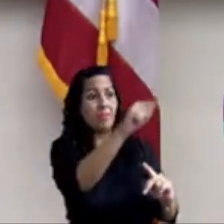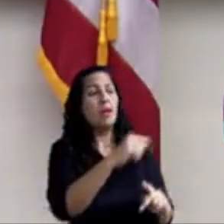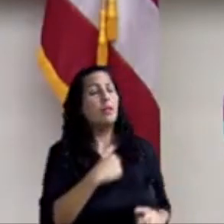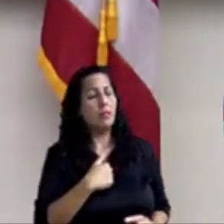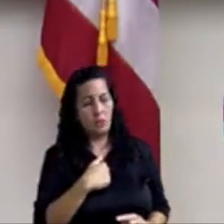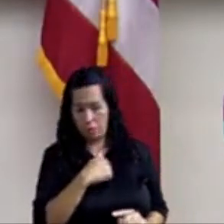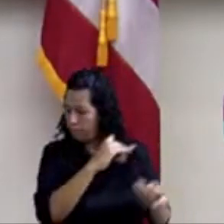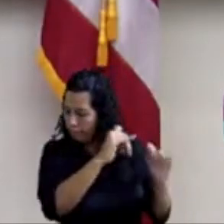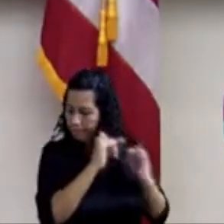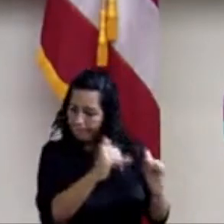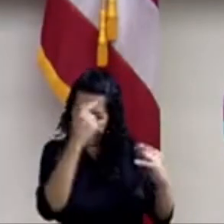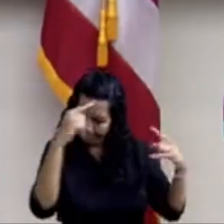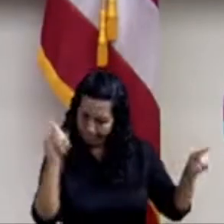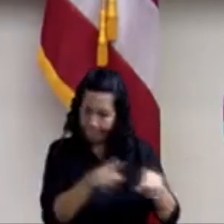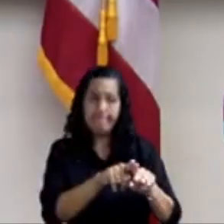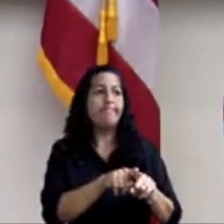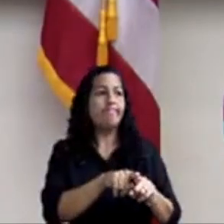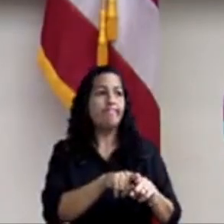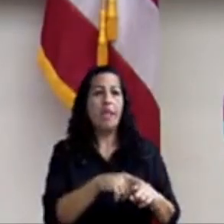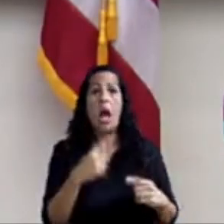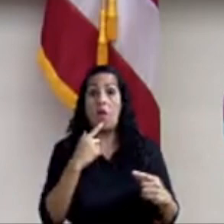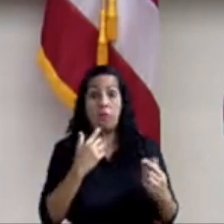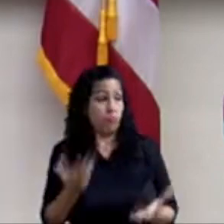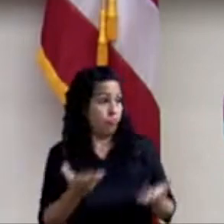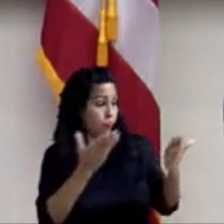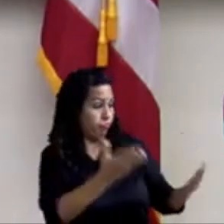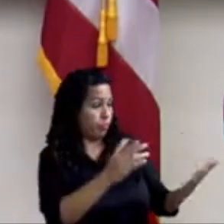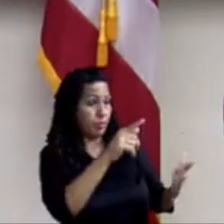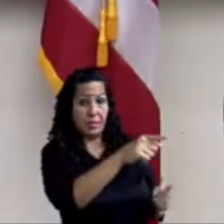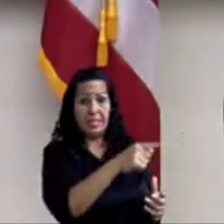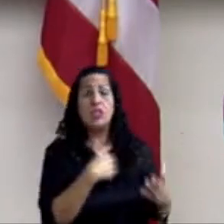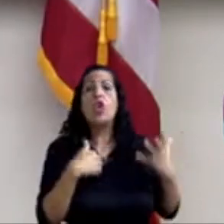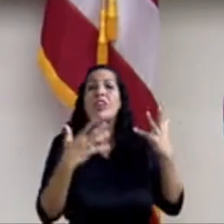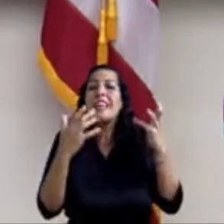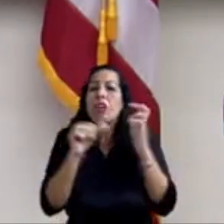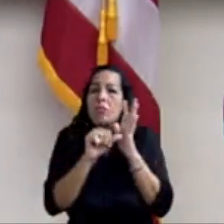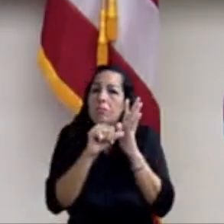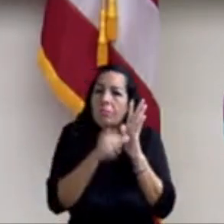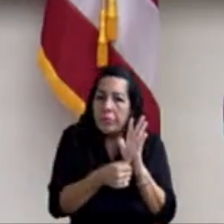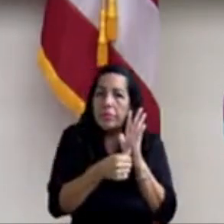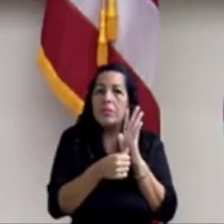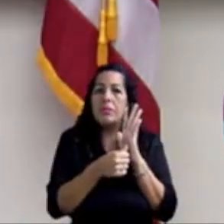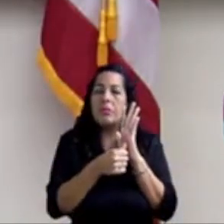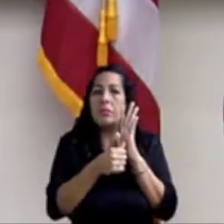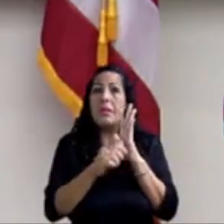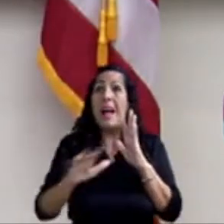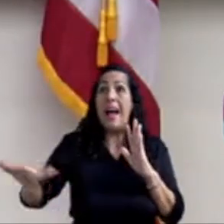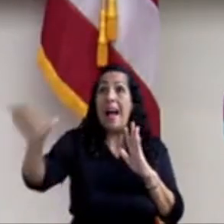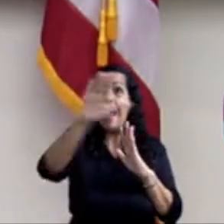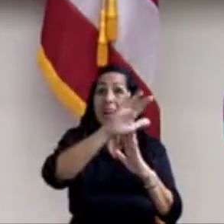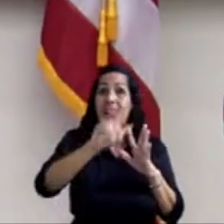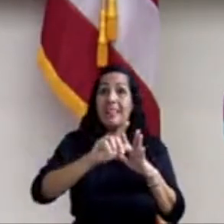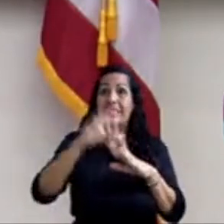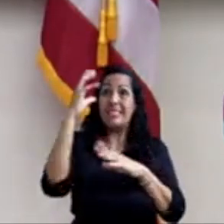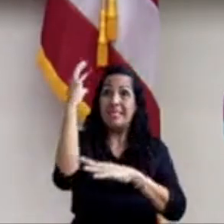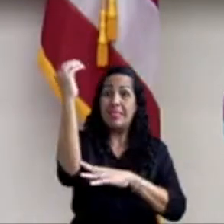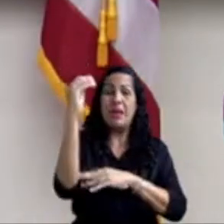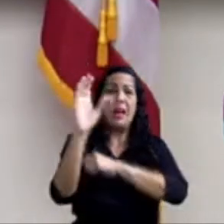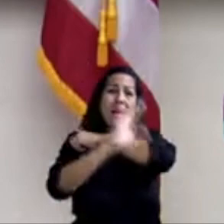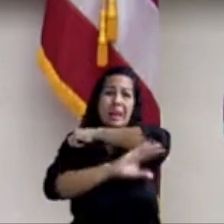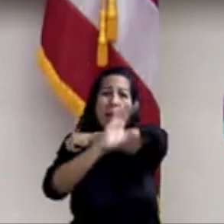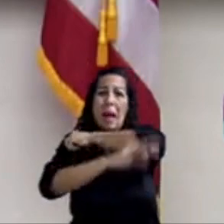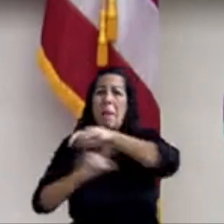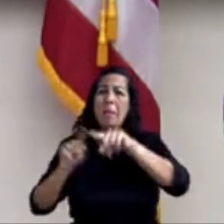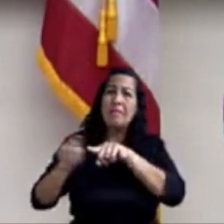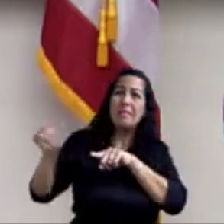Y he hablado, y el secretario lo sabe, y ahora le voy a dar la palabra, que quiero que se impacten áreas remotas en Puerto Rico, los campos en